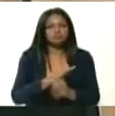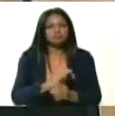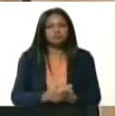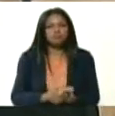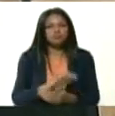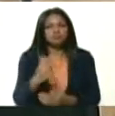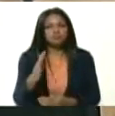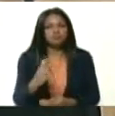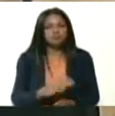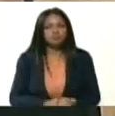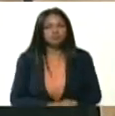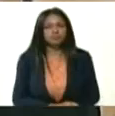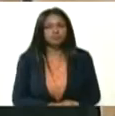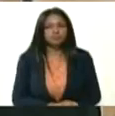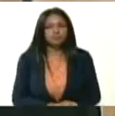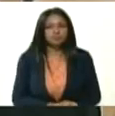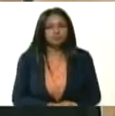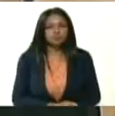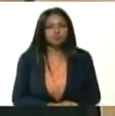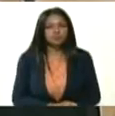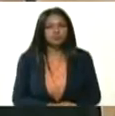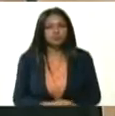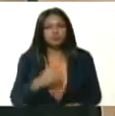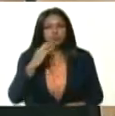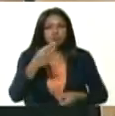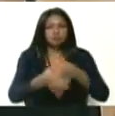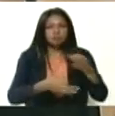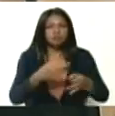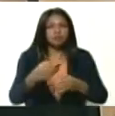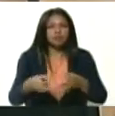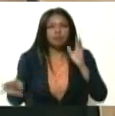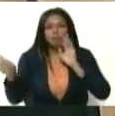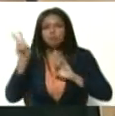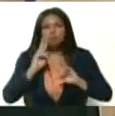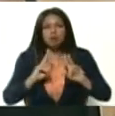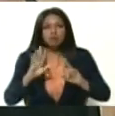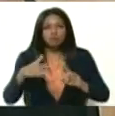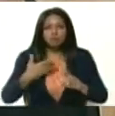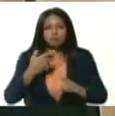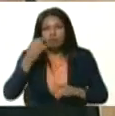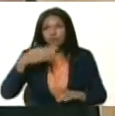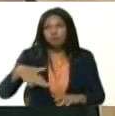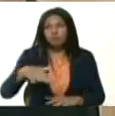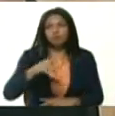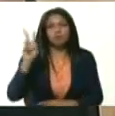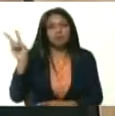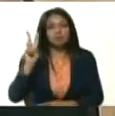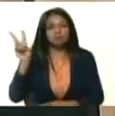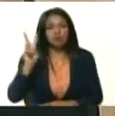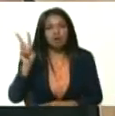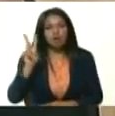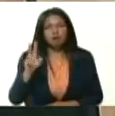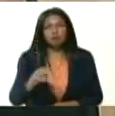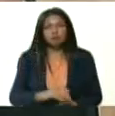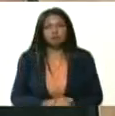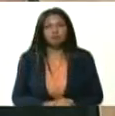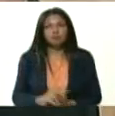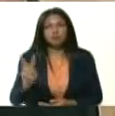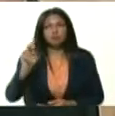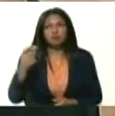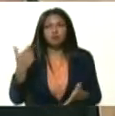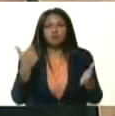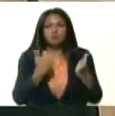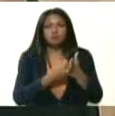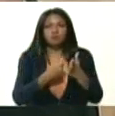algún grado de inmunidad que podría tener la población venezolana por la vacunación